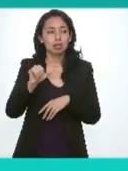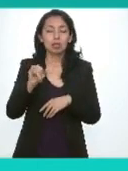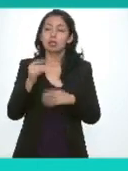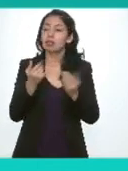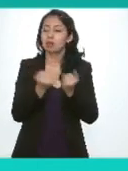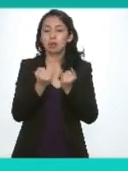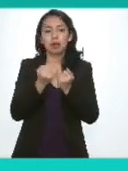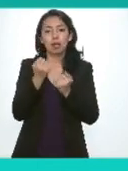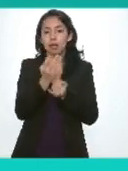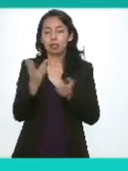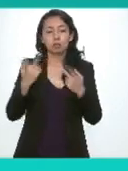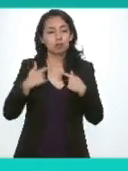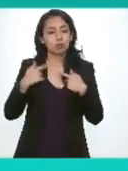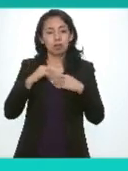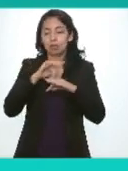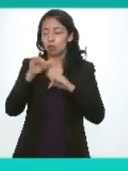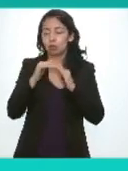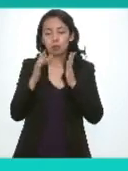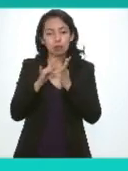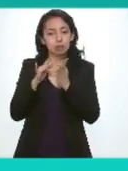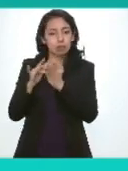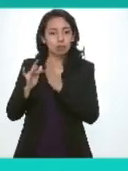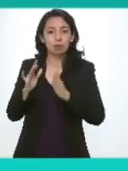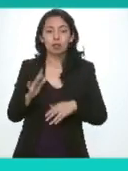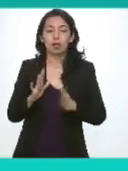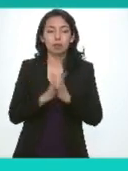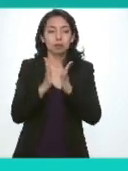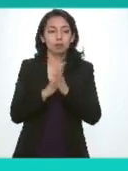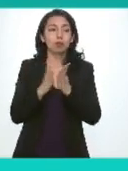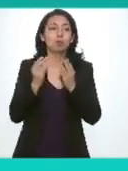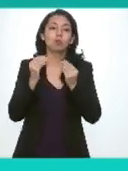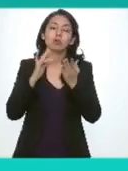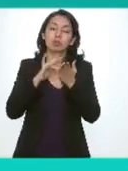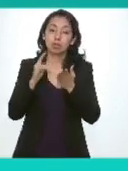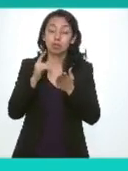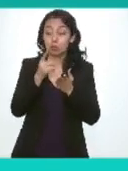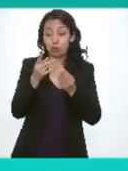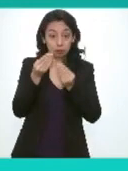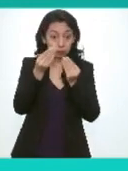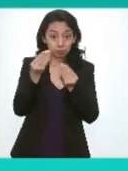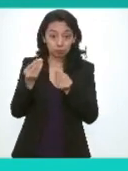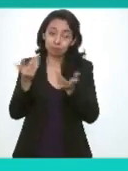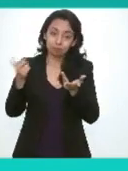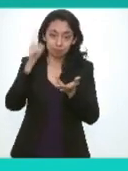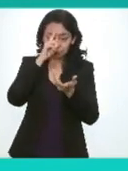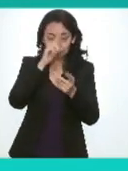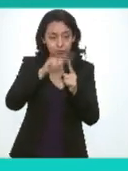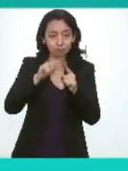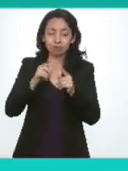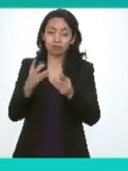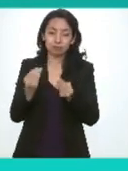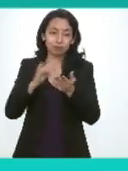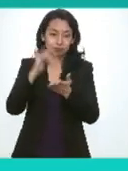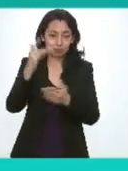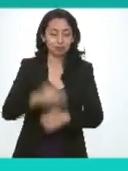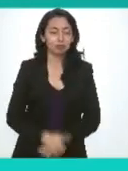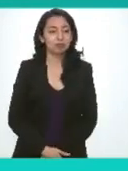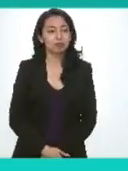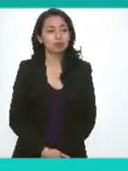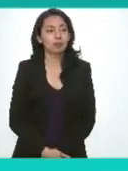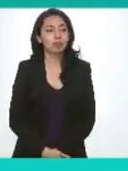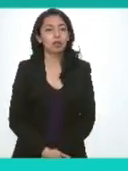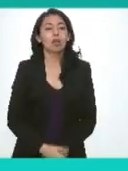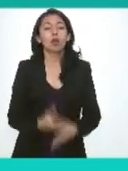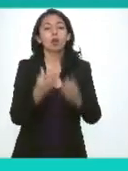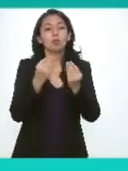que colaboraron para su elaboración y está a sus órdenes y a su consideración por supuesto muchas gracias muchas gracias